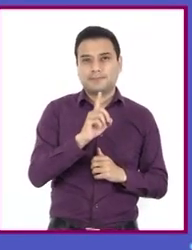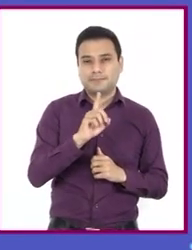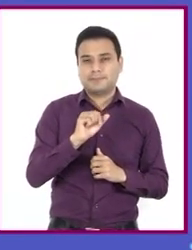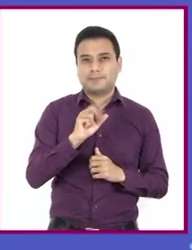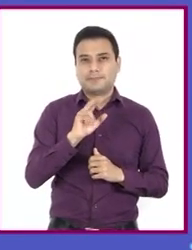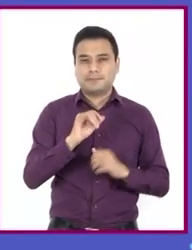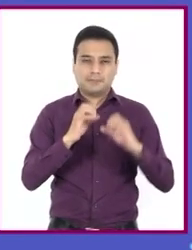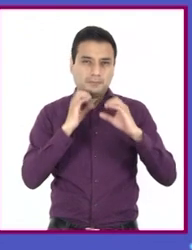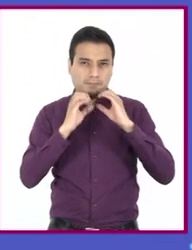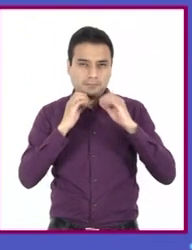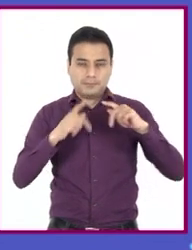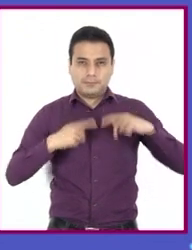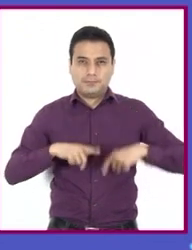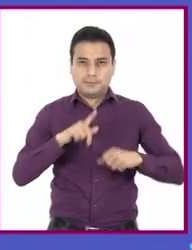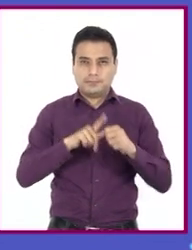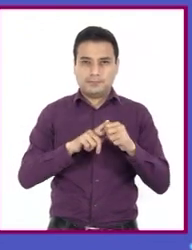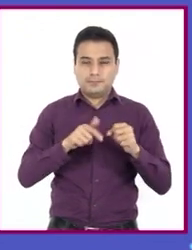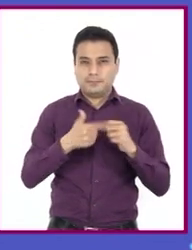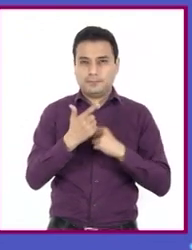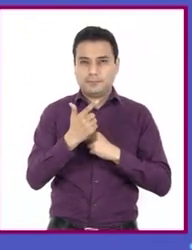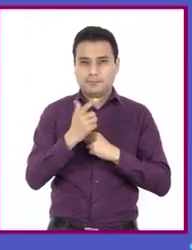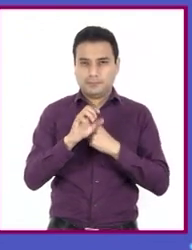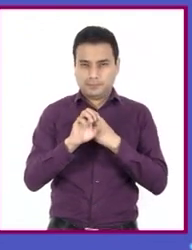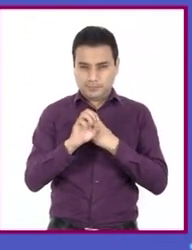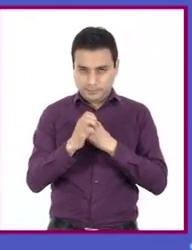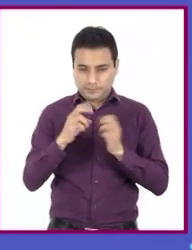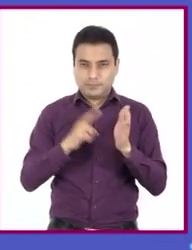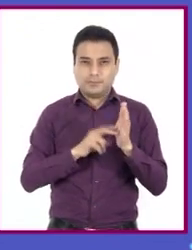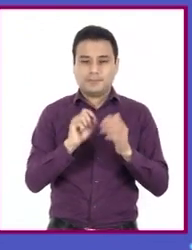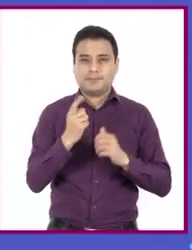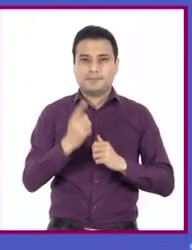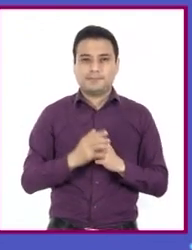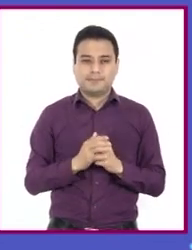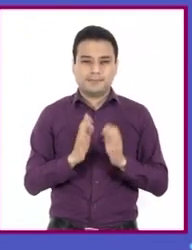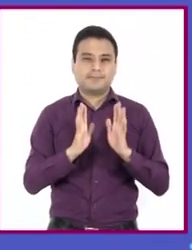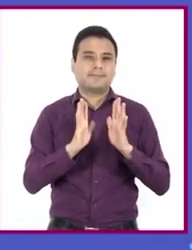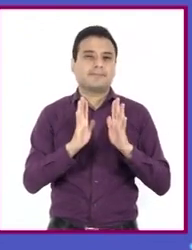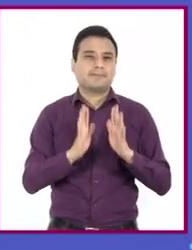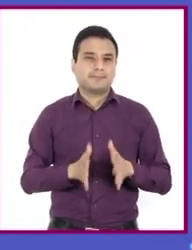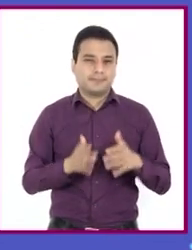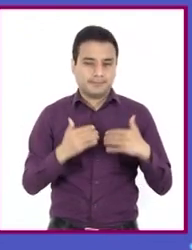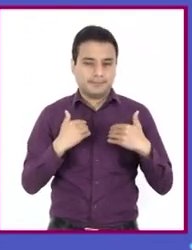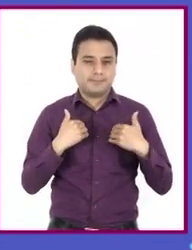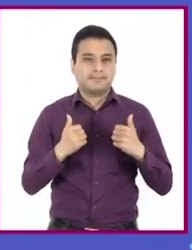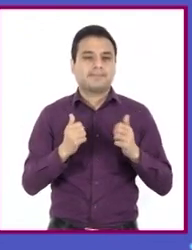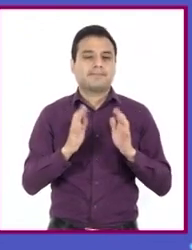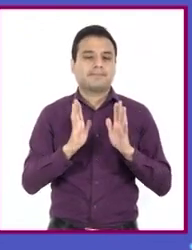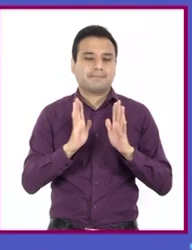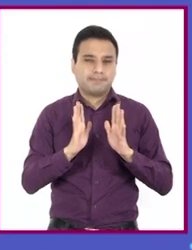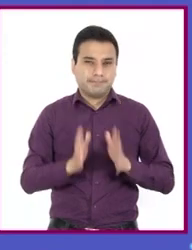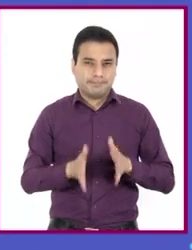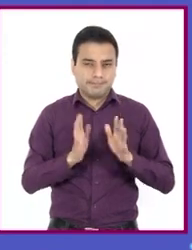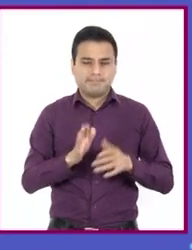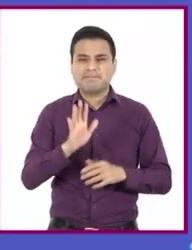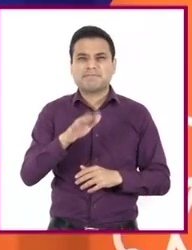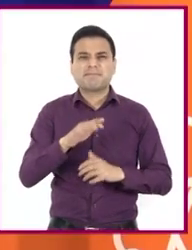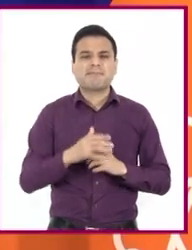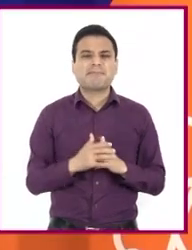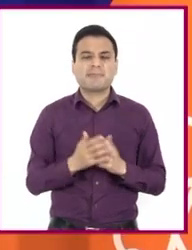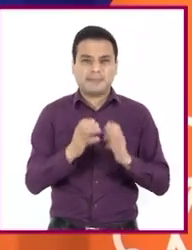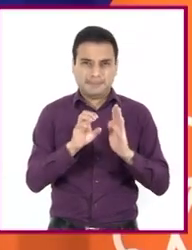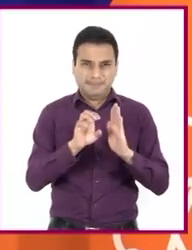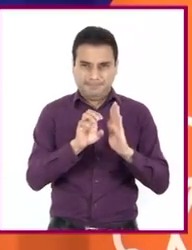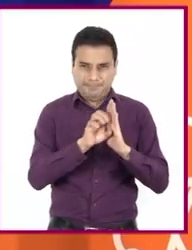personal, 12 de enero de 2021. Ah, creo que sí logré tomar los apuntes de todo. Maestra, aunque